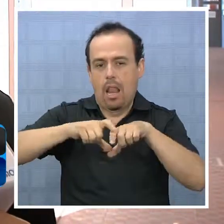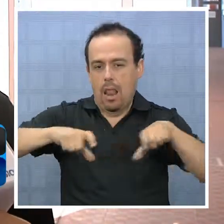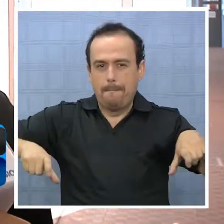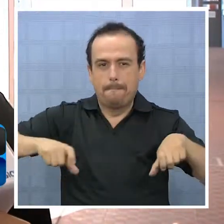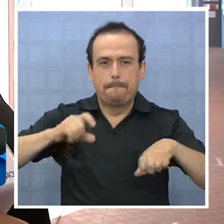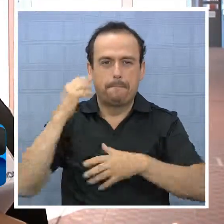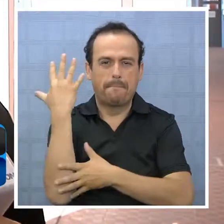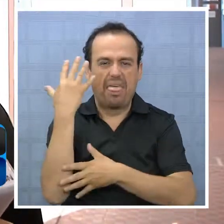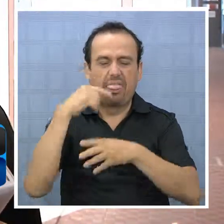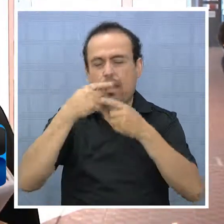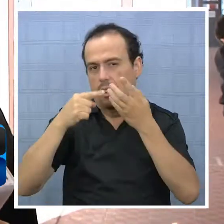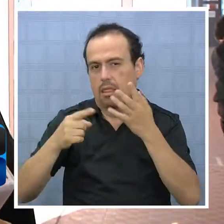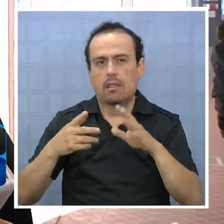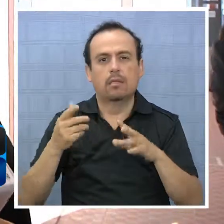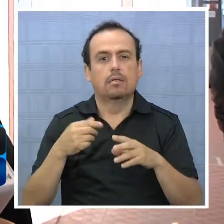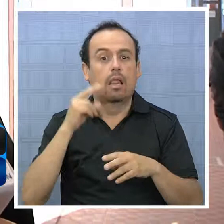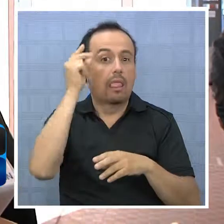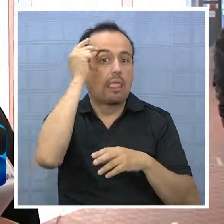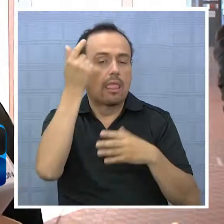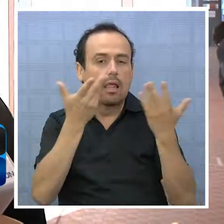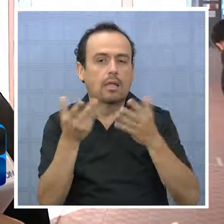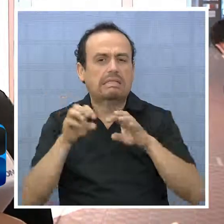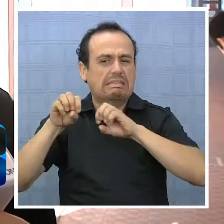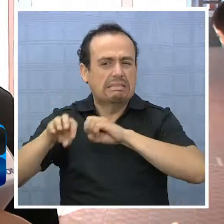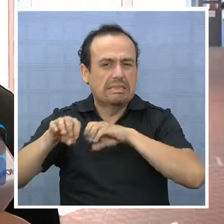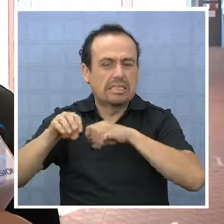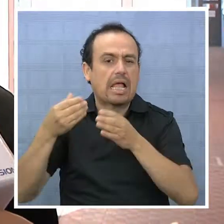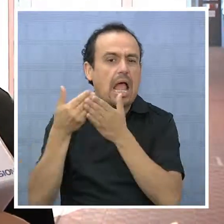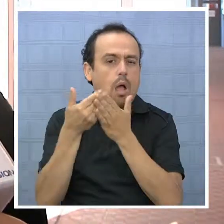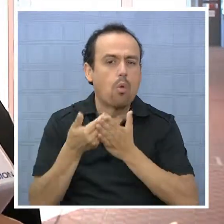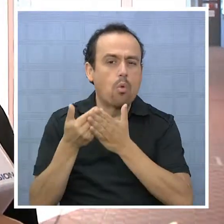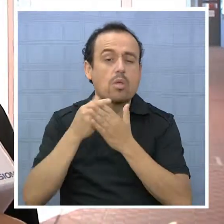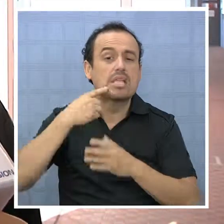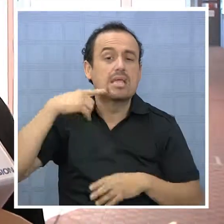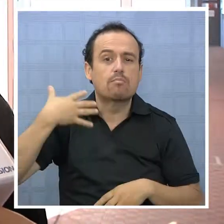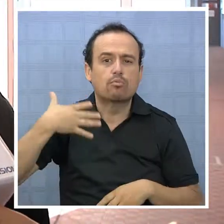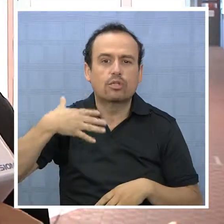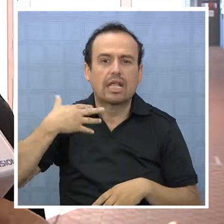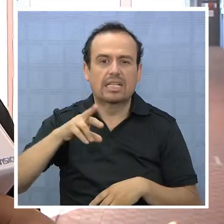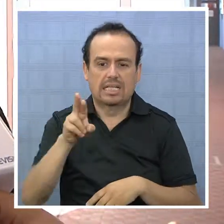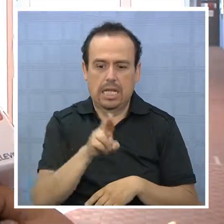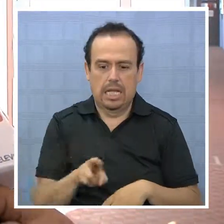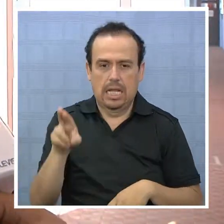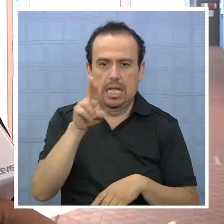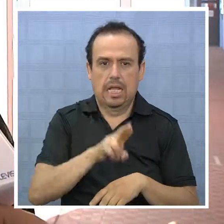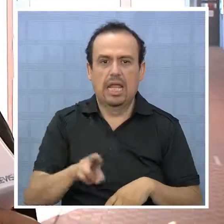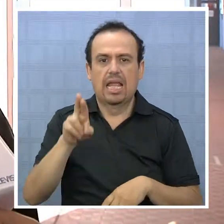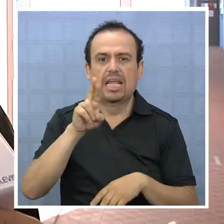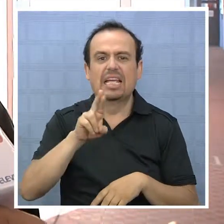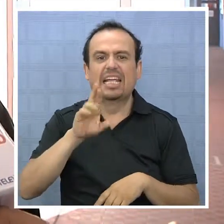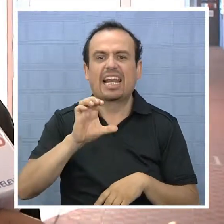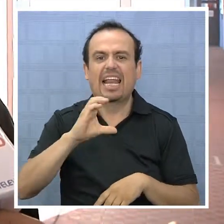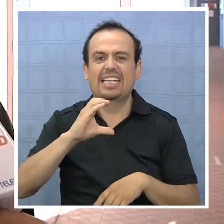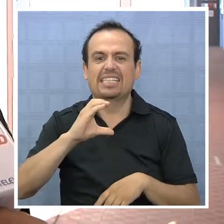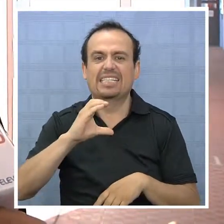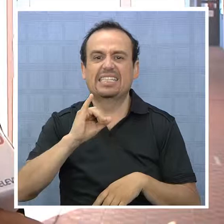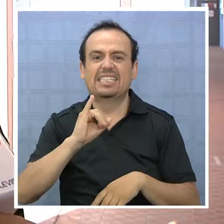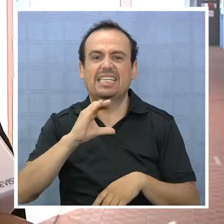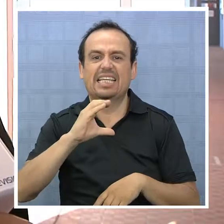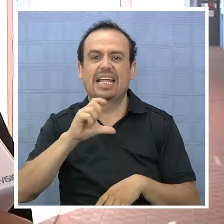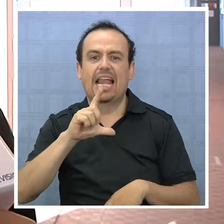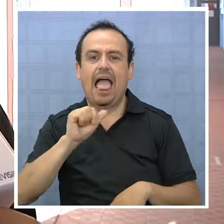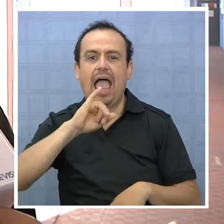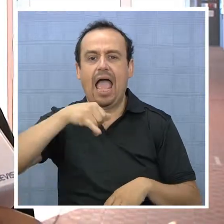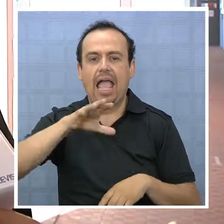madera. Es una iniciativa que pretende enseñar a los alumnos la importancia del reciclaje y